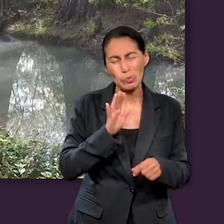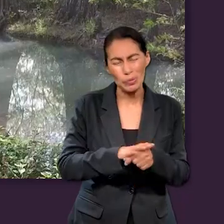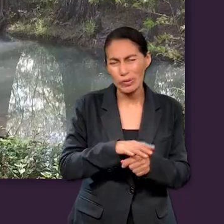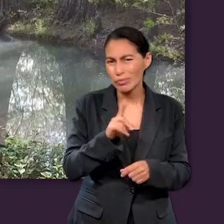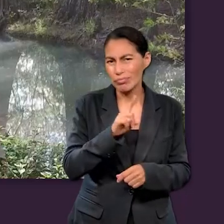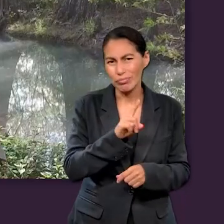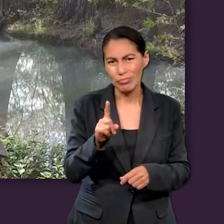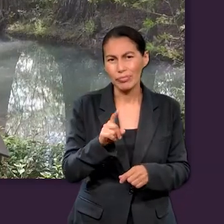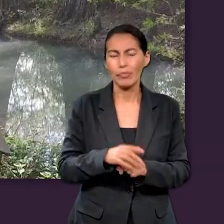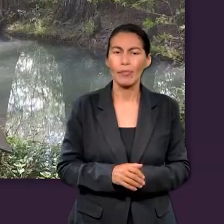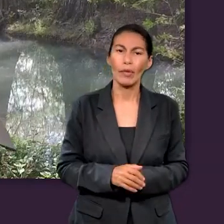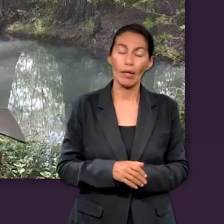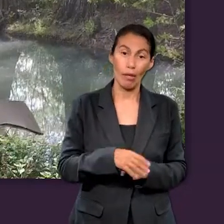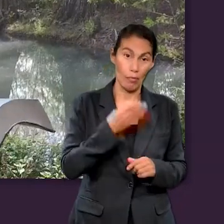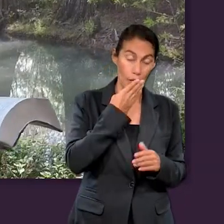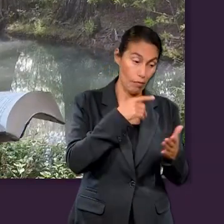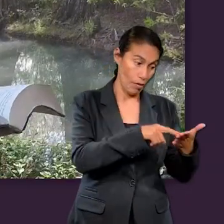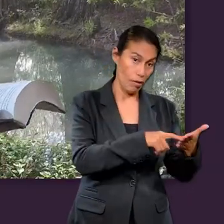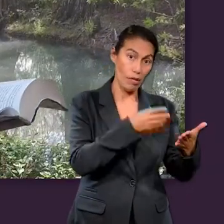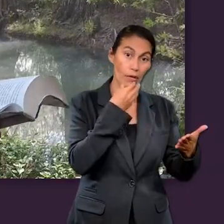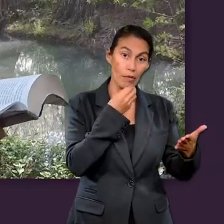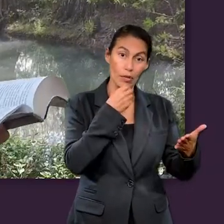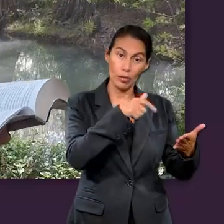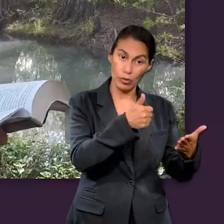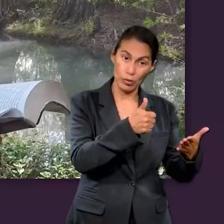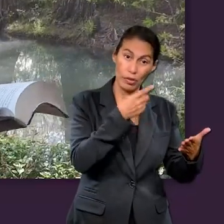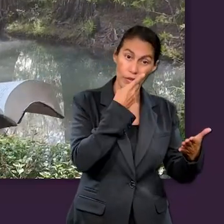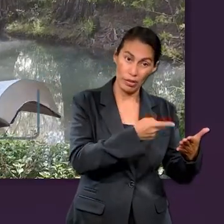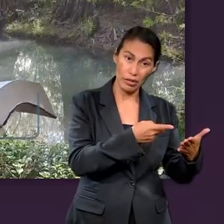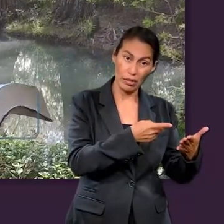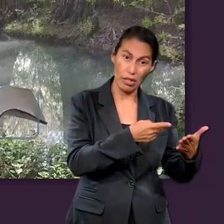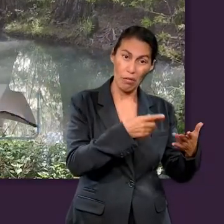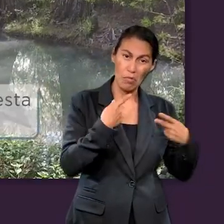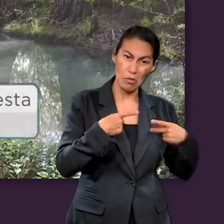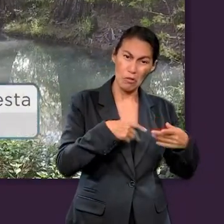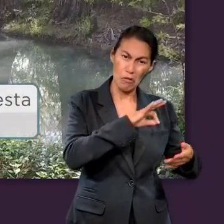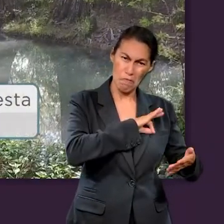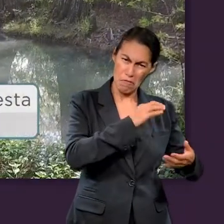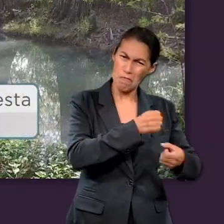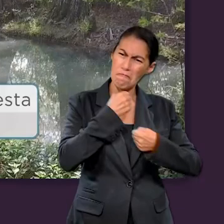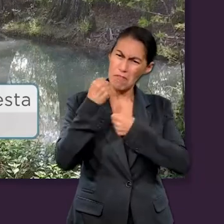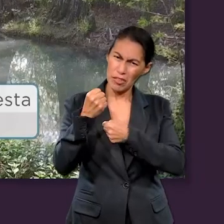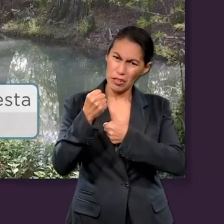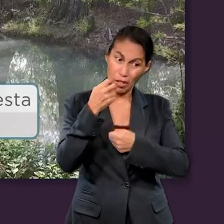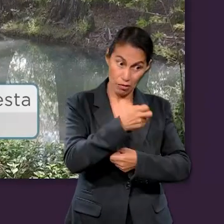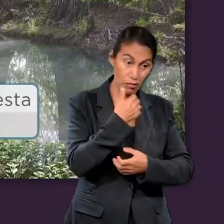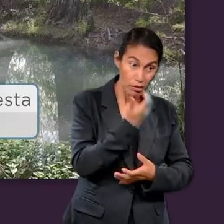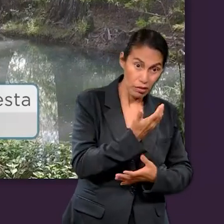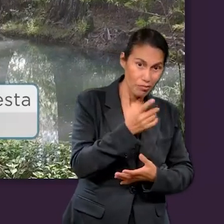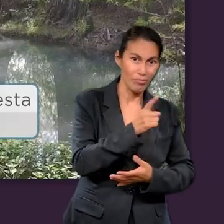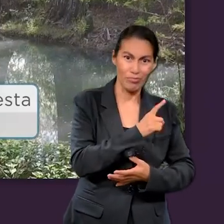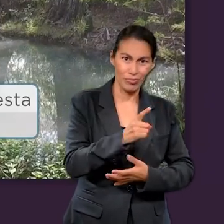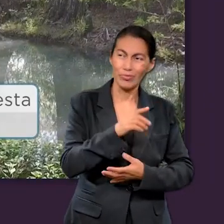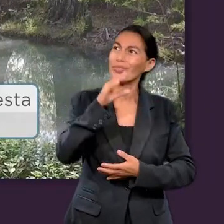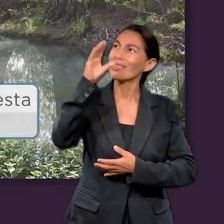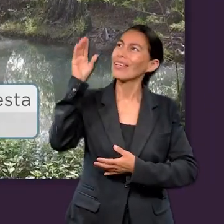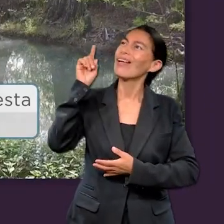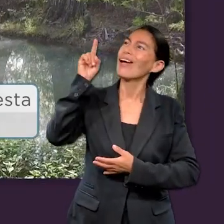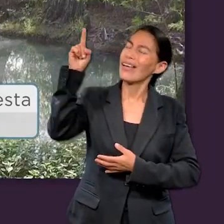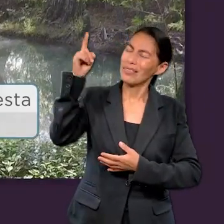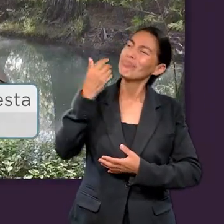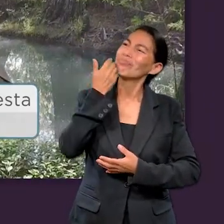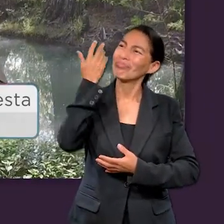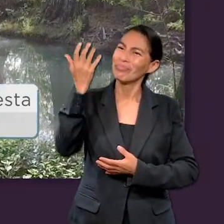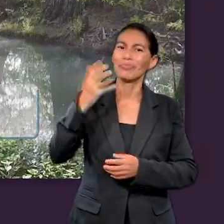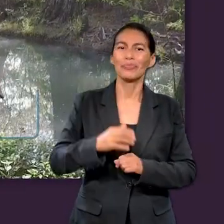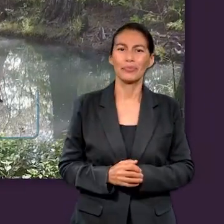Pues los héroes de la fe, según Hebreos 11, reconocieron que no era esto lo que Dios quería para ellos.